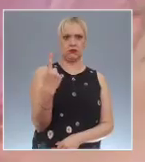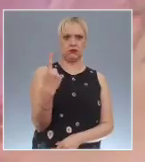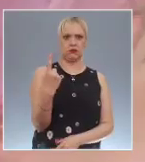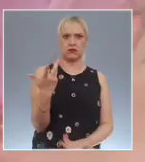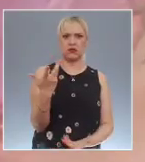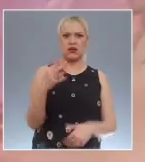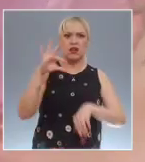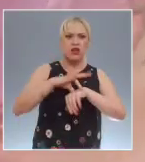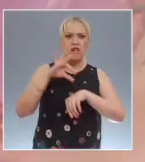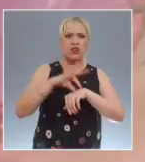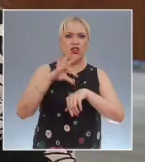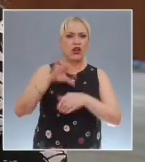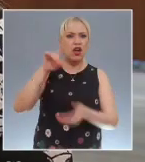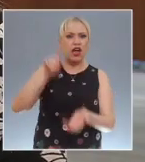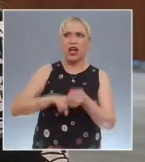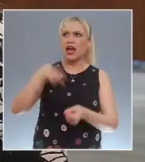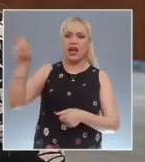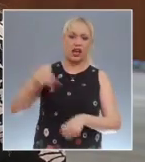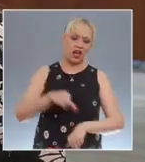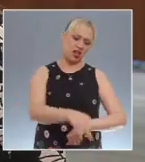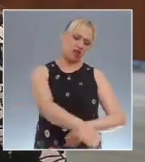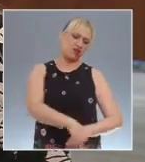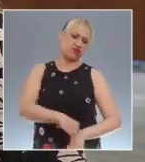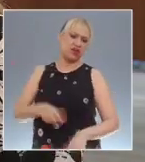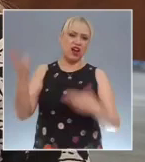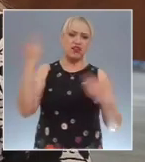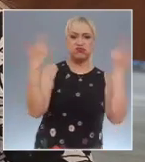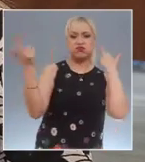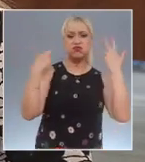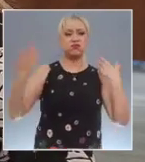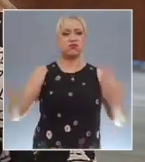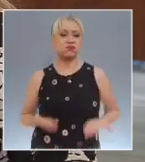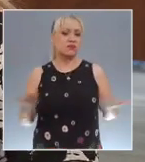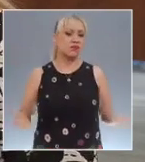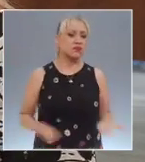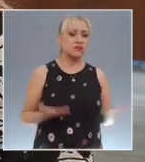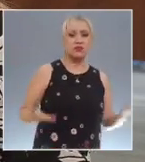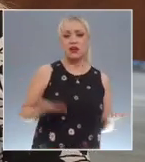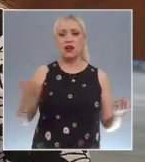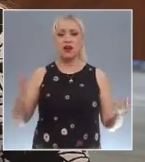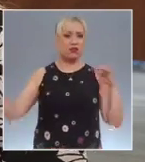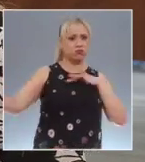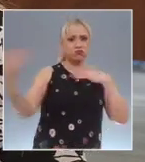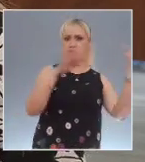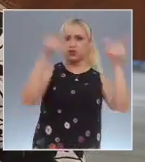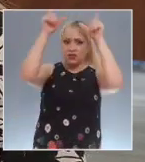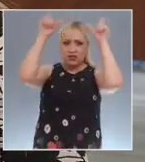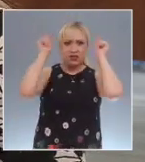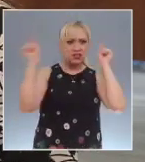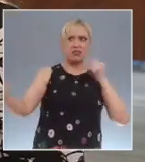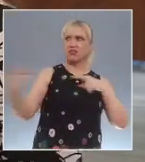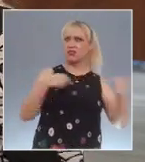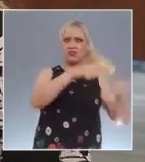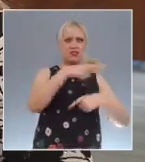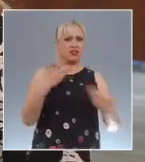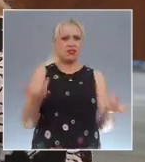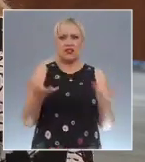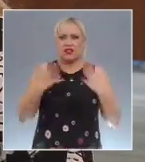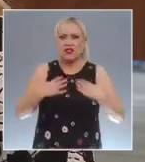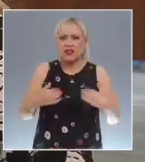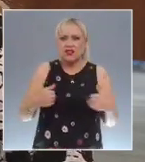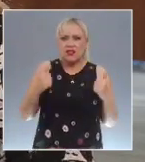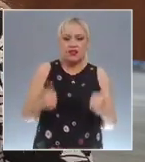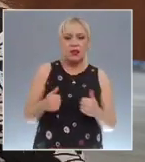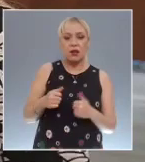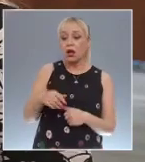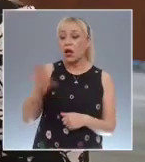dieran información de lo que pasaba. No nos dan una explicación científica. A Lupita, en los primeros minutos del parto, le dicen, su bebé se desintegró